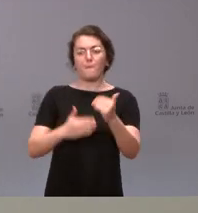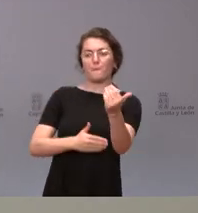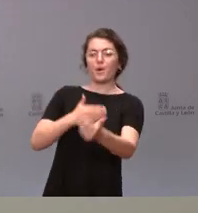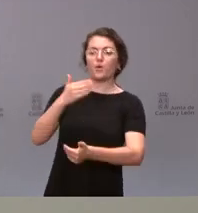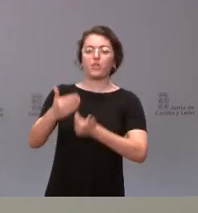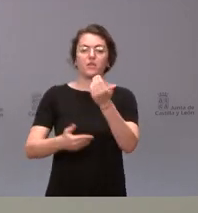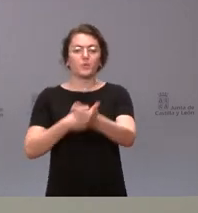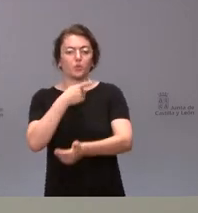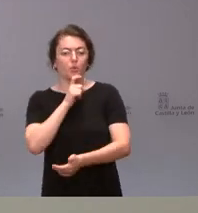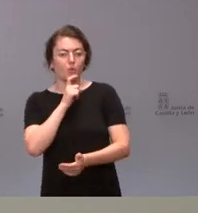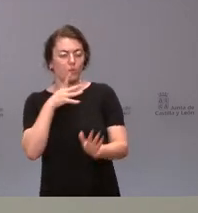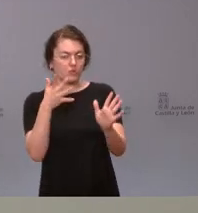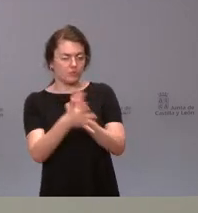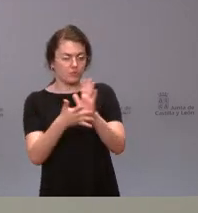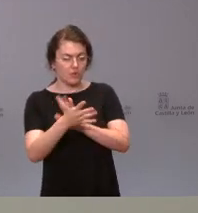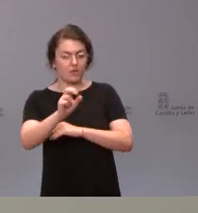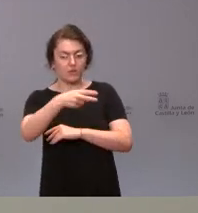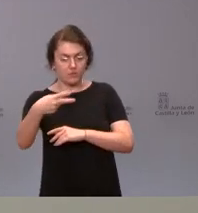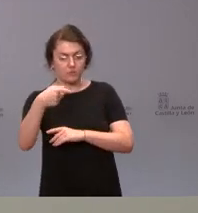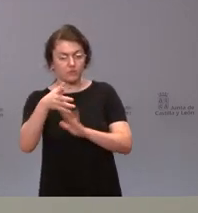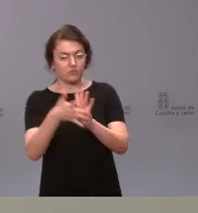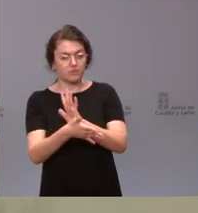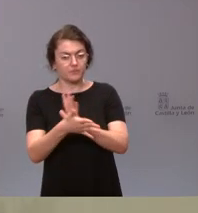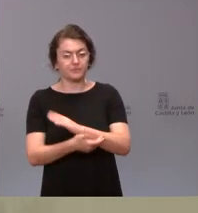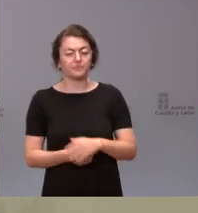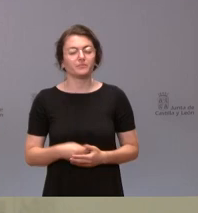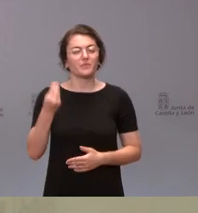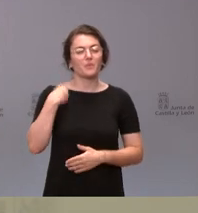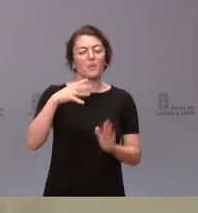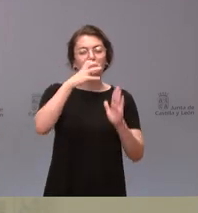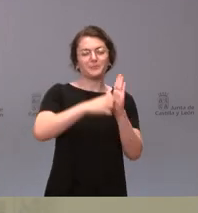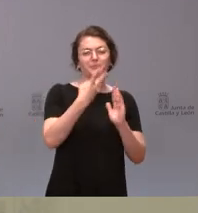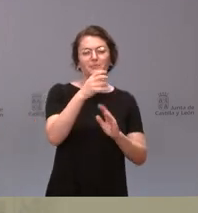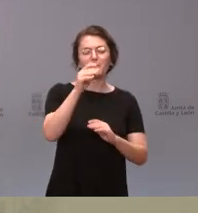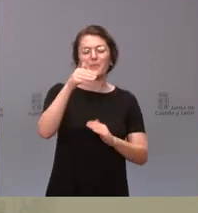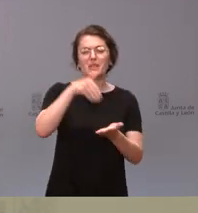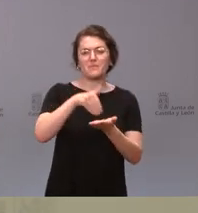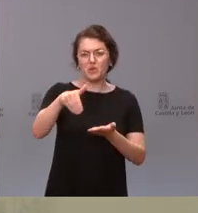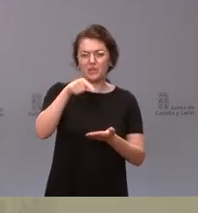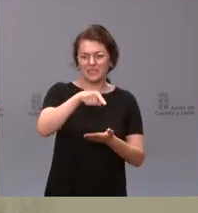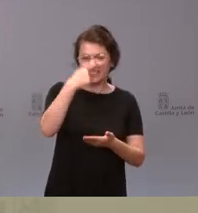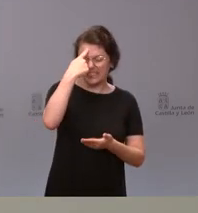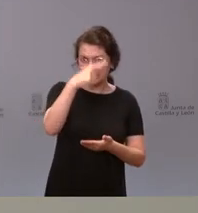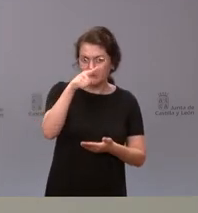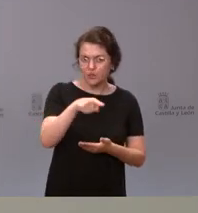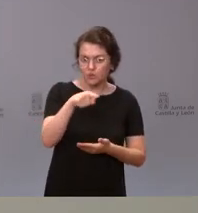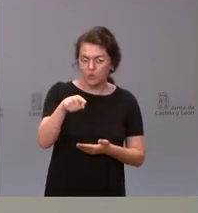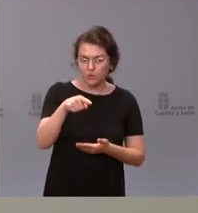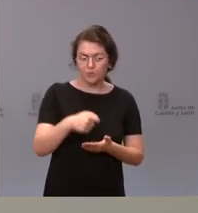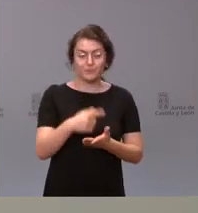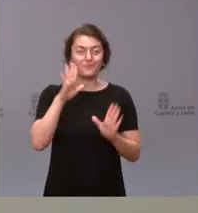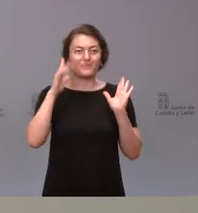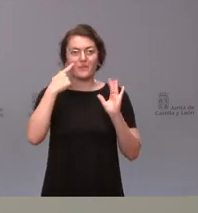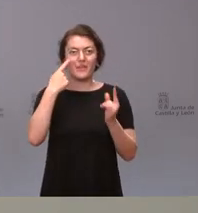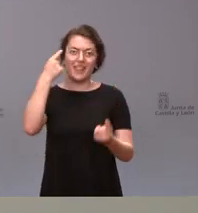de todo el resultado final. ¿Concreto la reducción de estos 20 millones la conocían? Bueno, el detalle